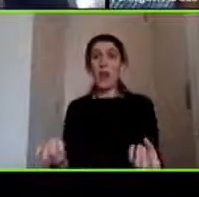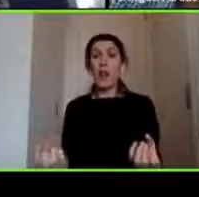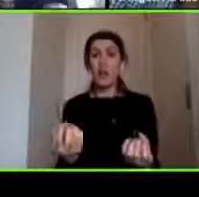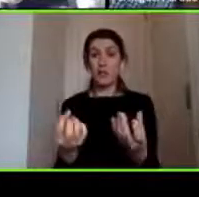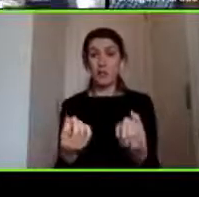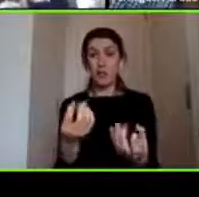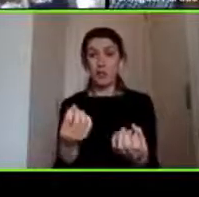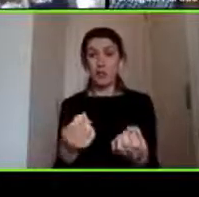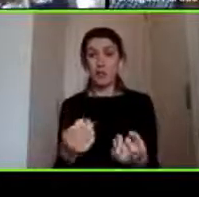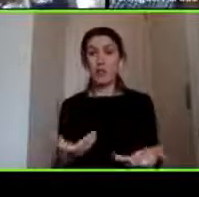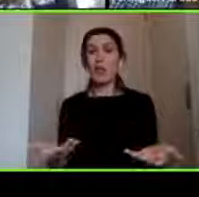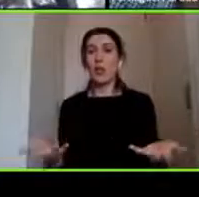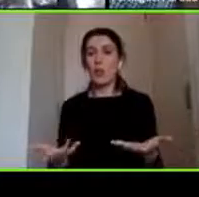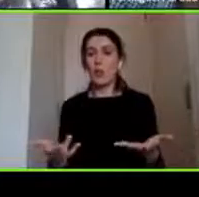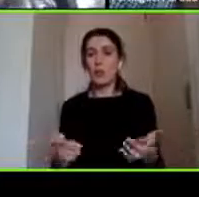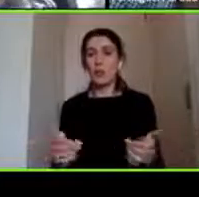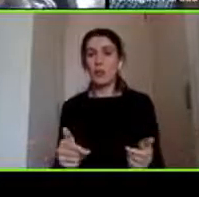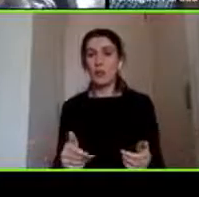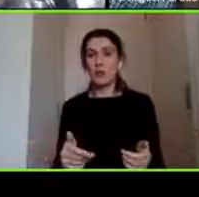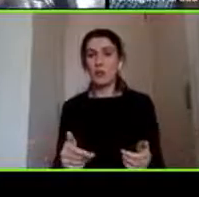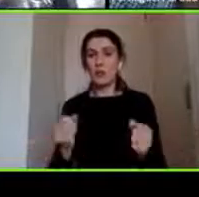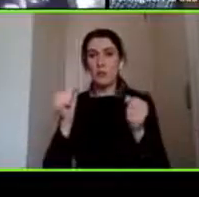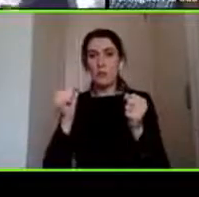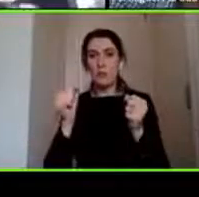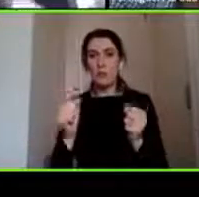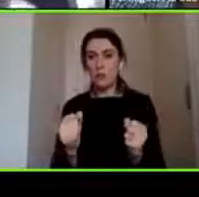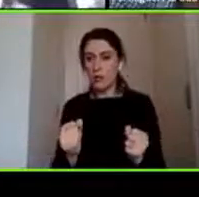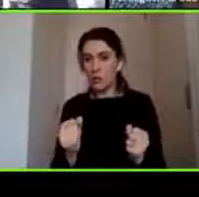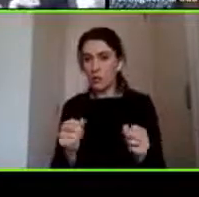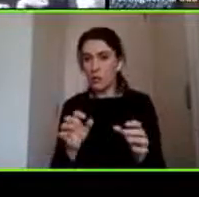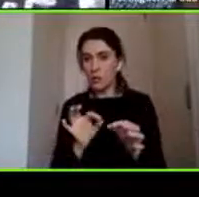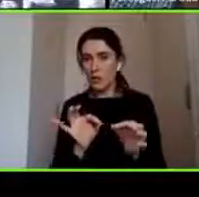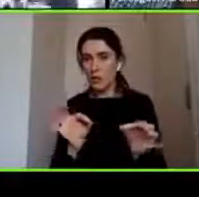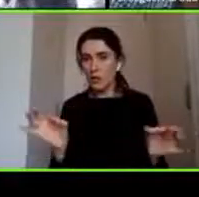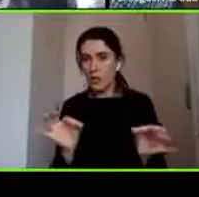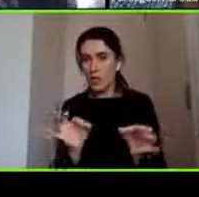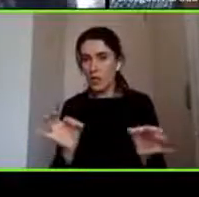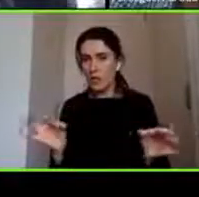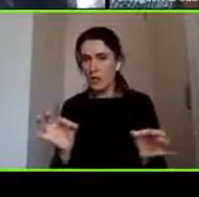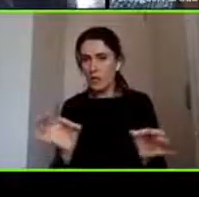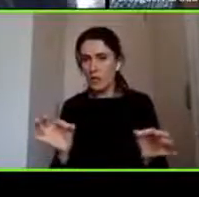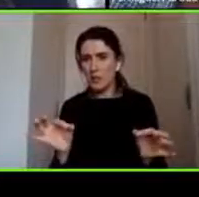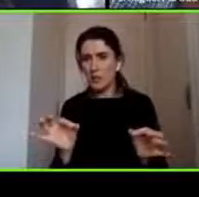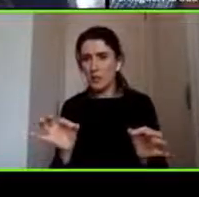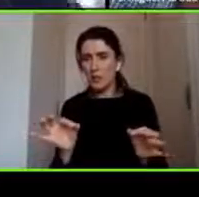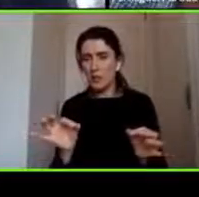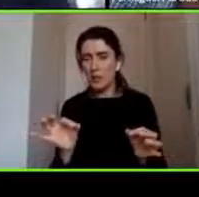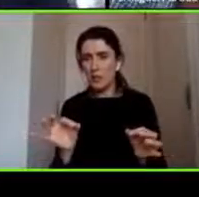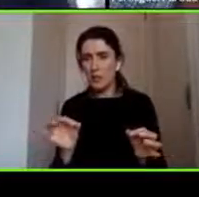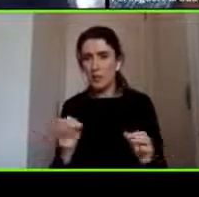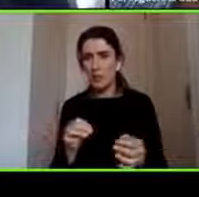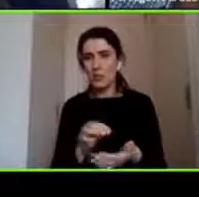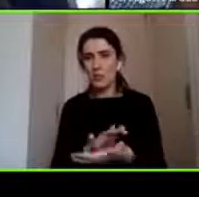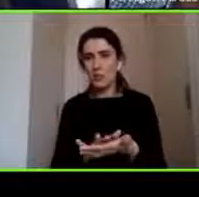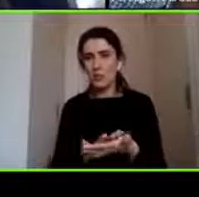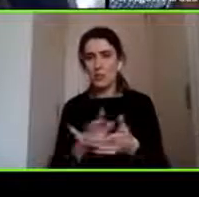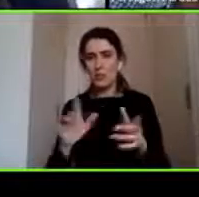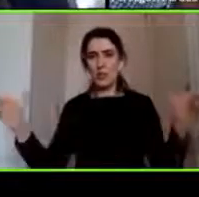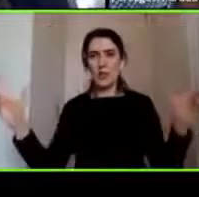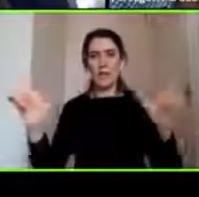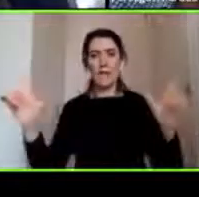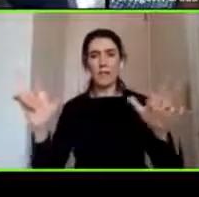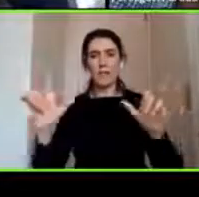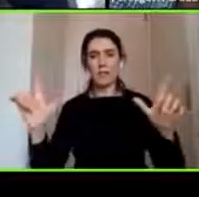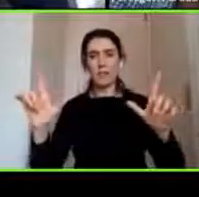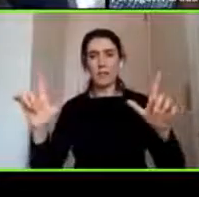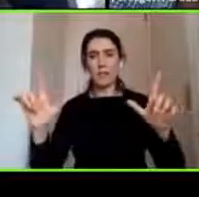fácilmente con un trozo elástico grueso y se ancla a la pared lo mismo puede ser con los televisores los televisores frente por